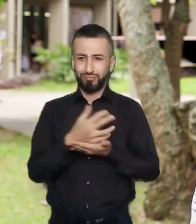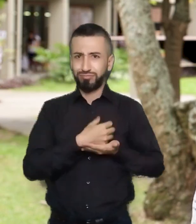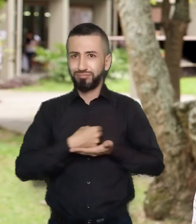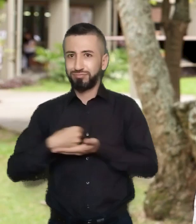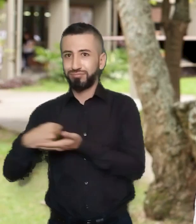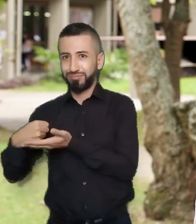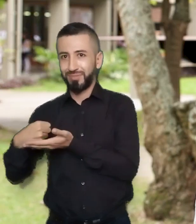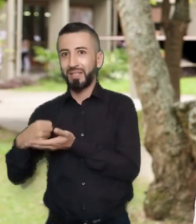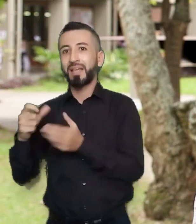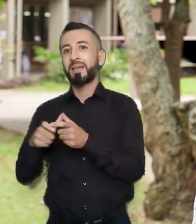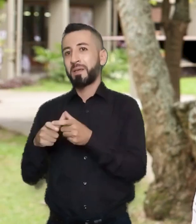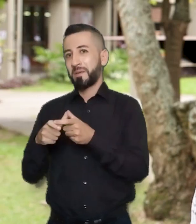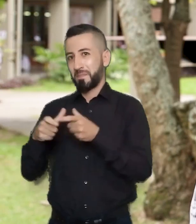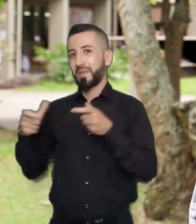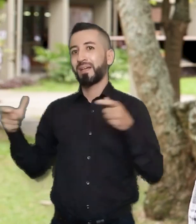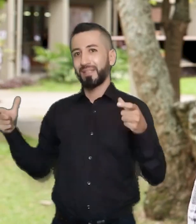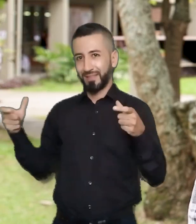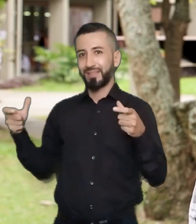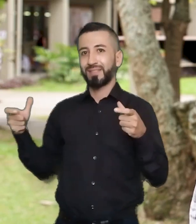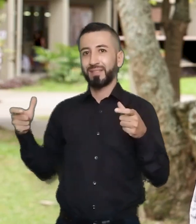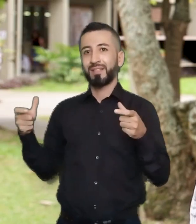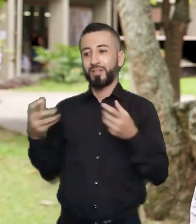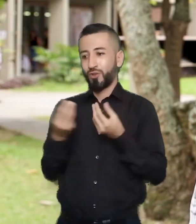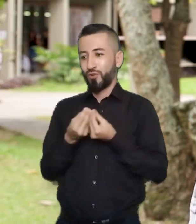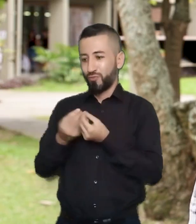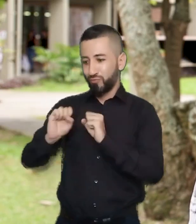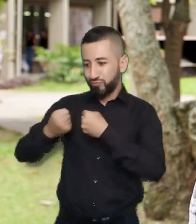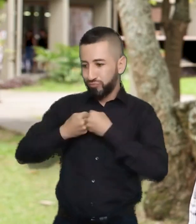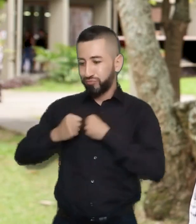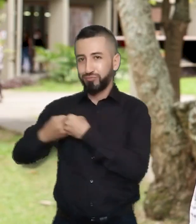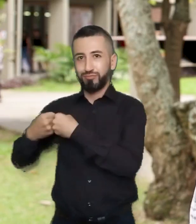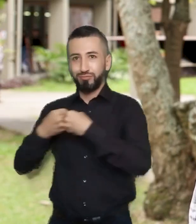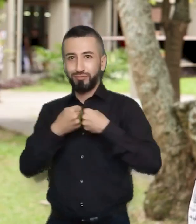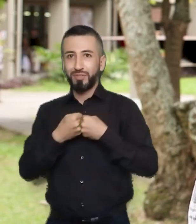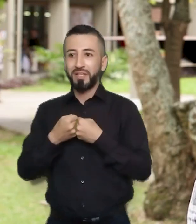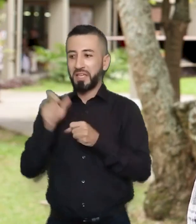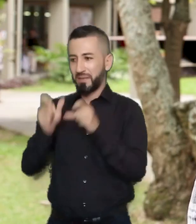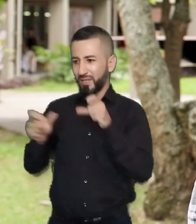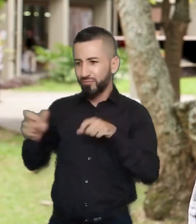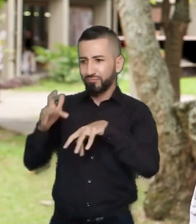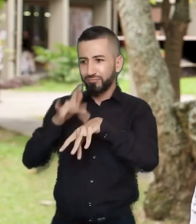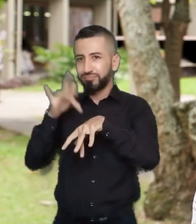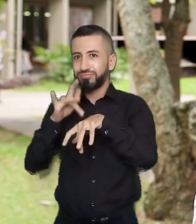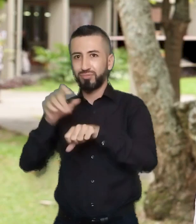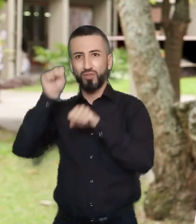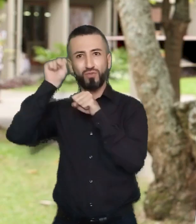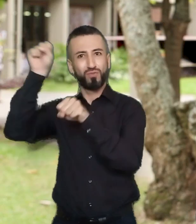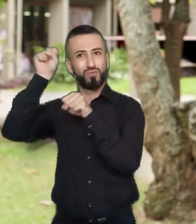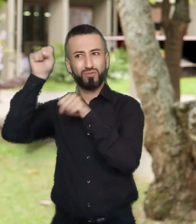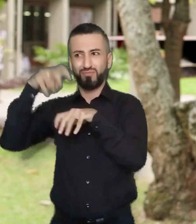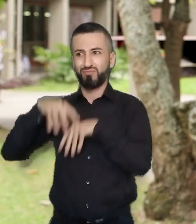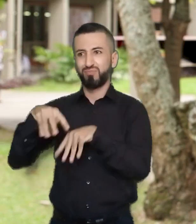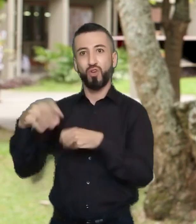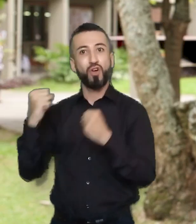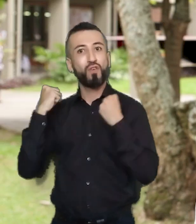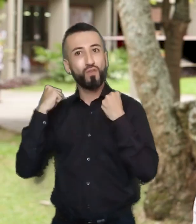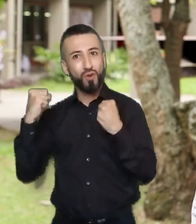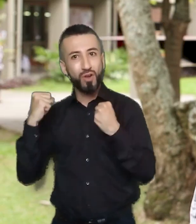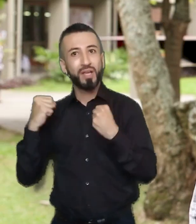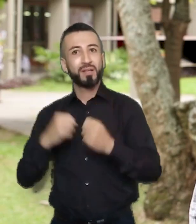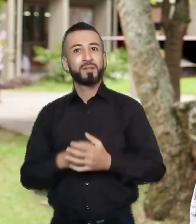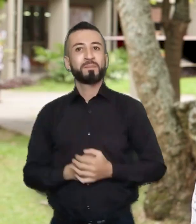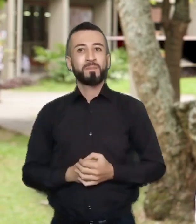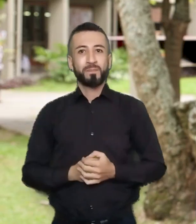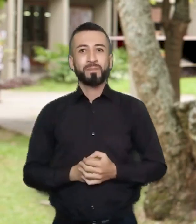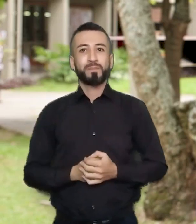existían para esta convención, la mayoría fueron obtenidos por coaliciones como Apruebo Dignidad y gente que había promovido fuertemente el estallido